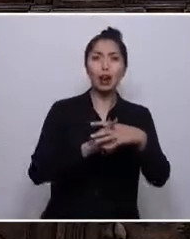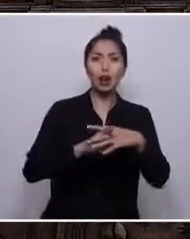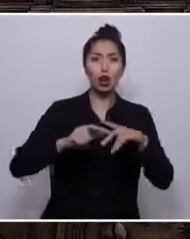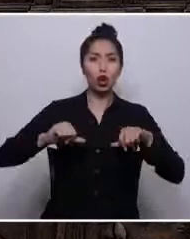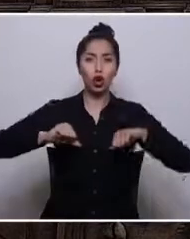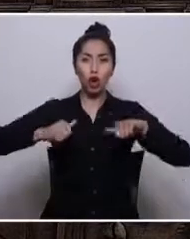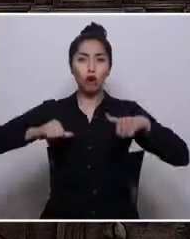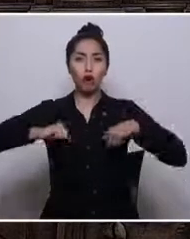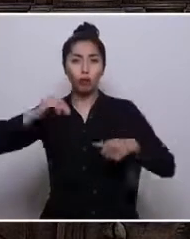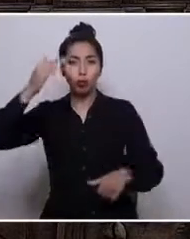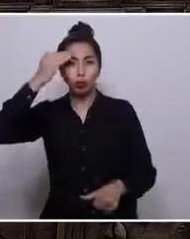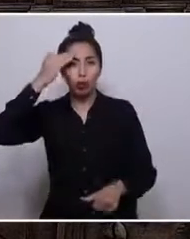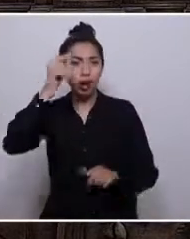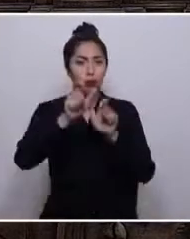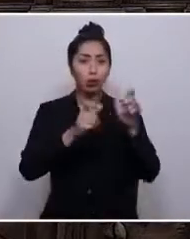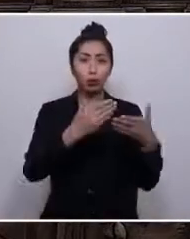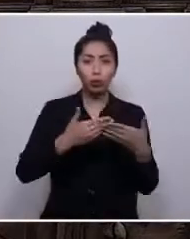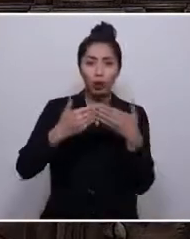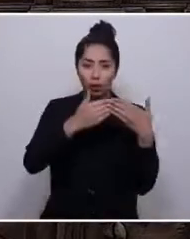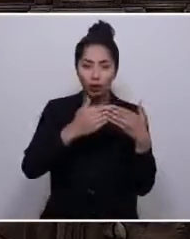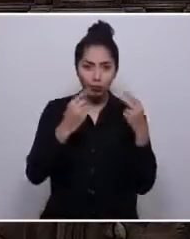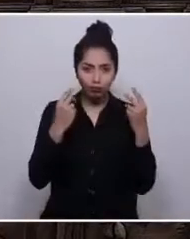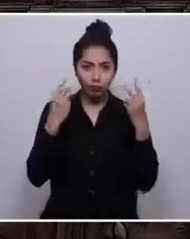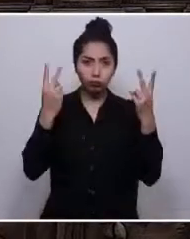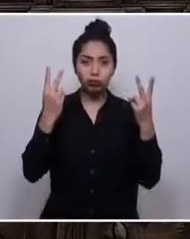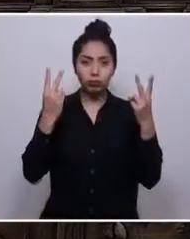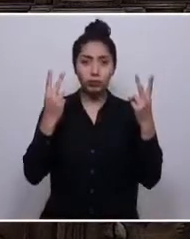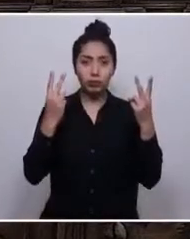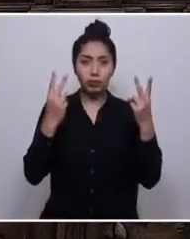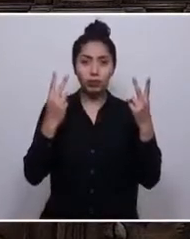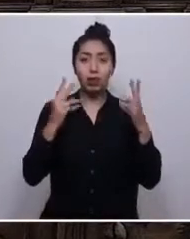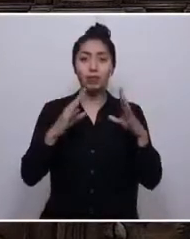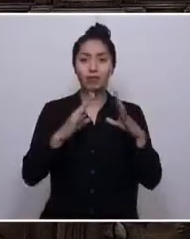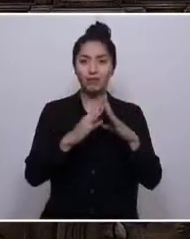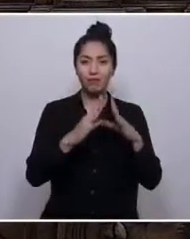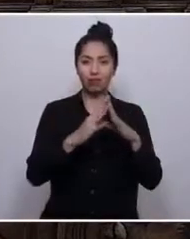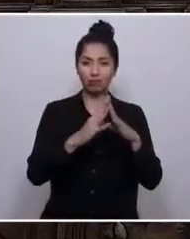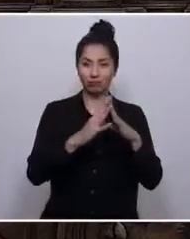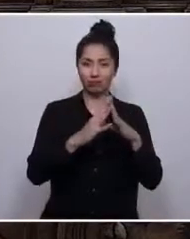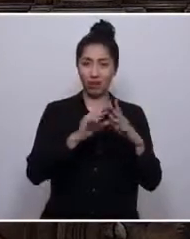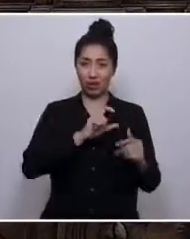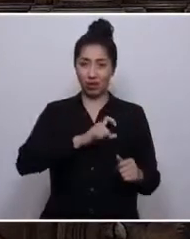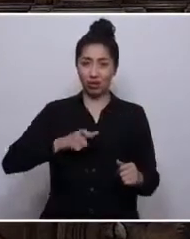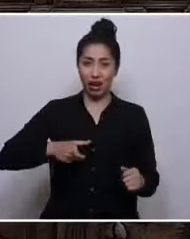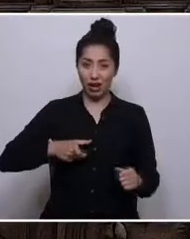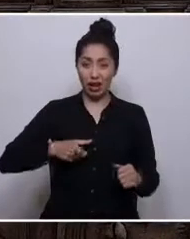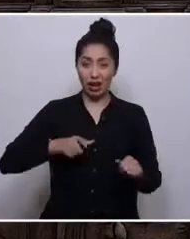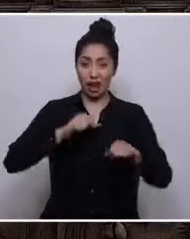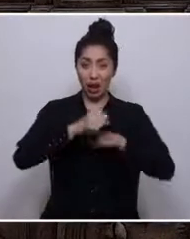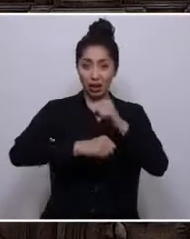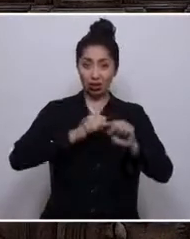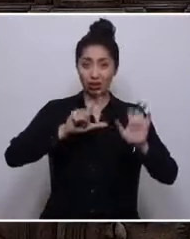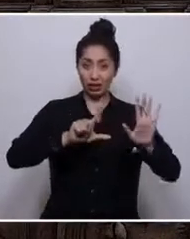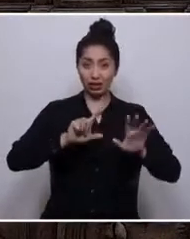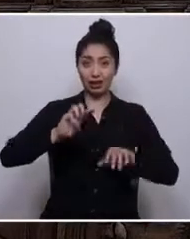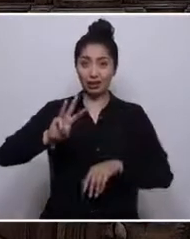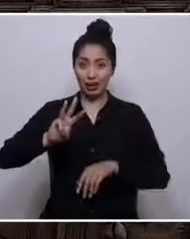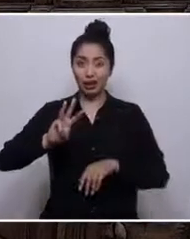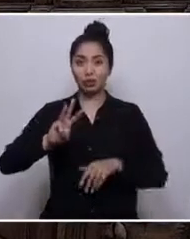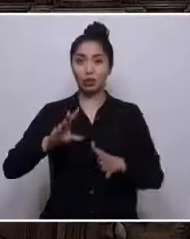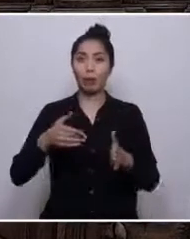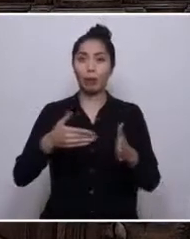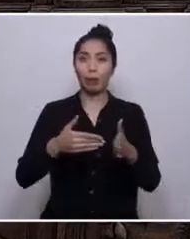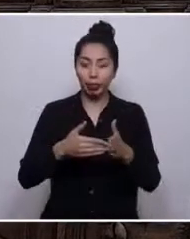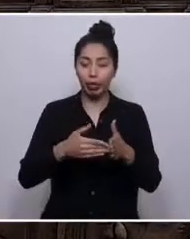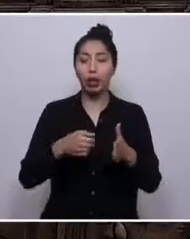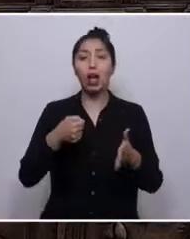estudiantes. El golpe de estado del 73 vino a interrumpir este proceso de avances y conquistas. La lucha para terminar